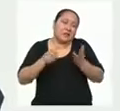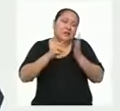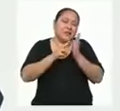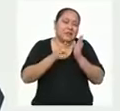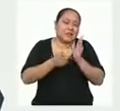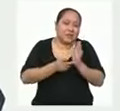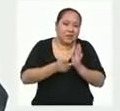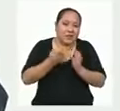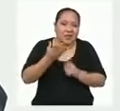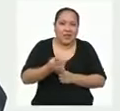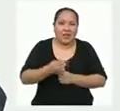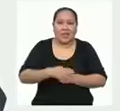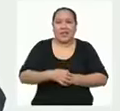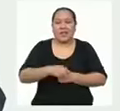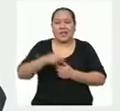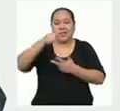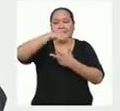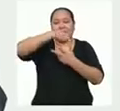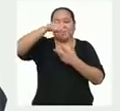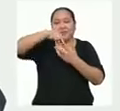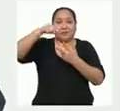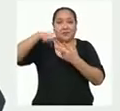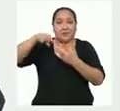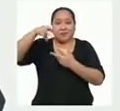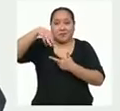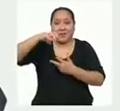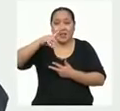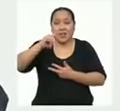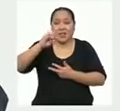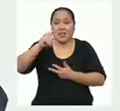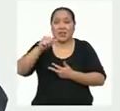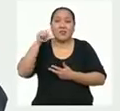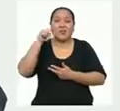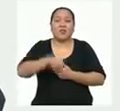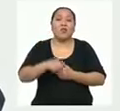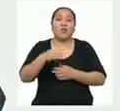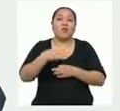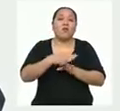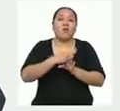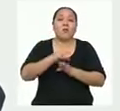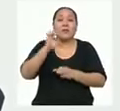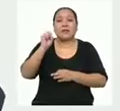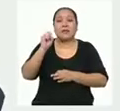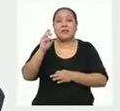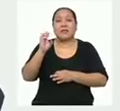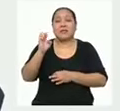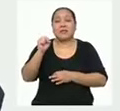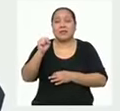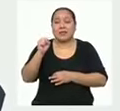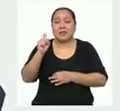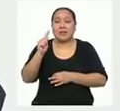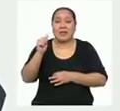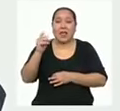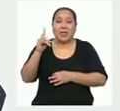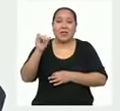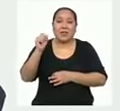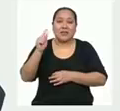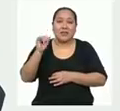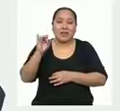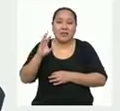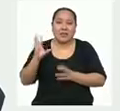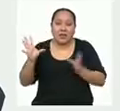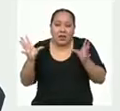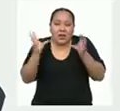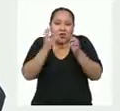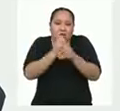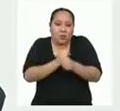es que las medidas de tendencia central son medidas estadísticas que pretenden resumir en un solo